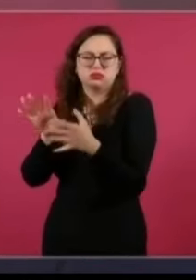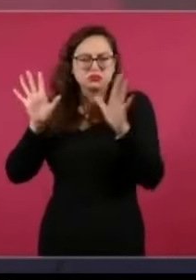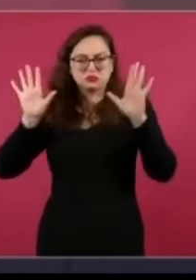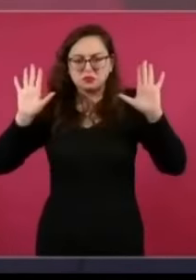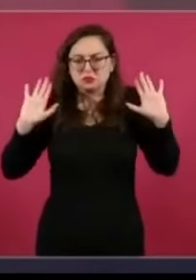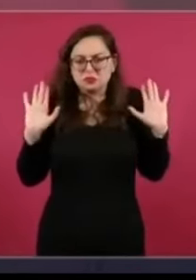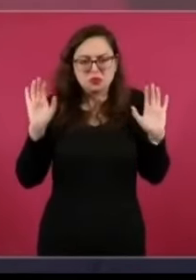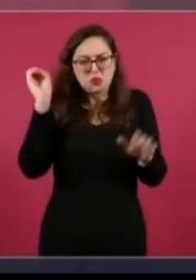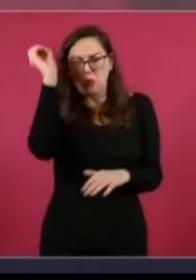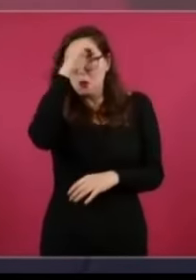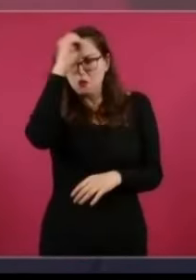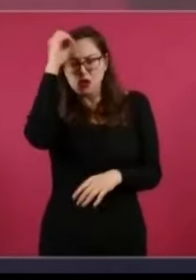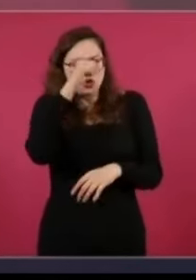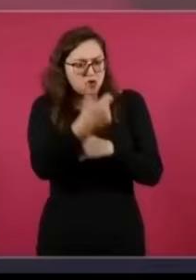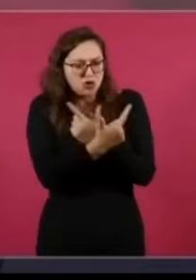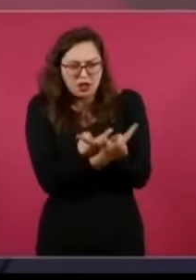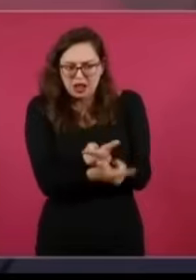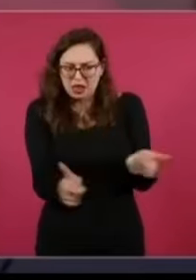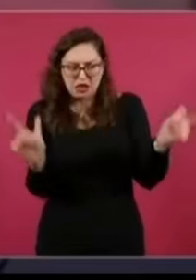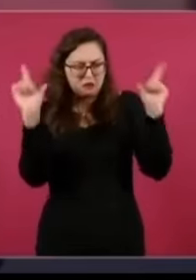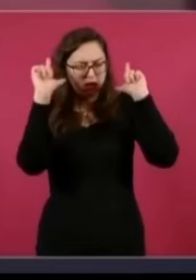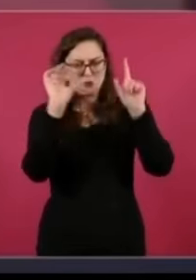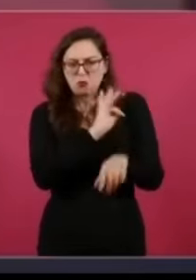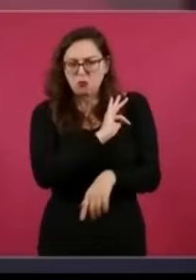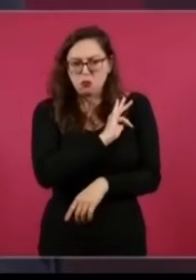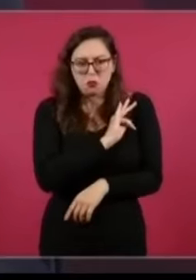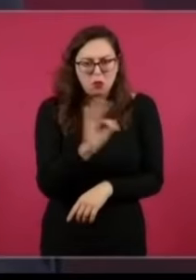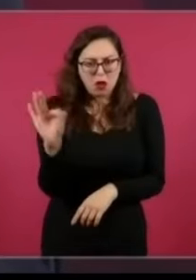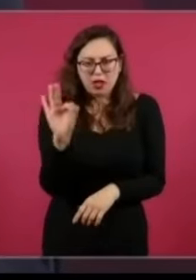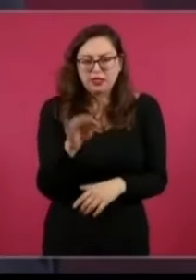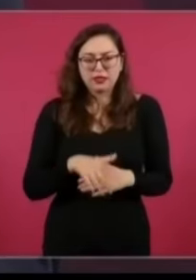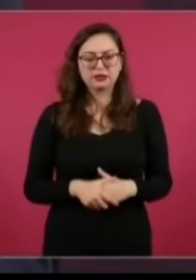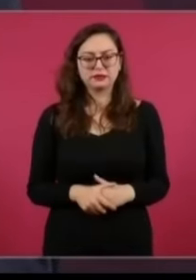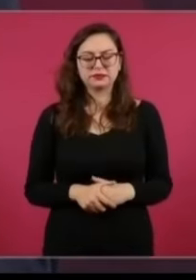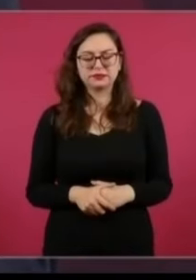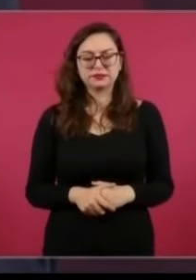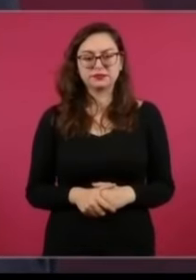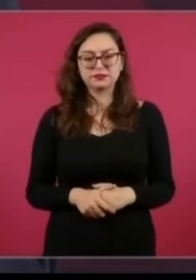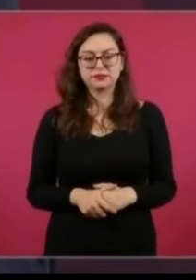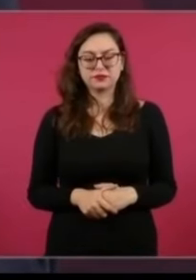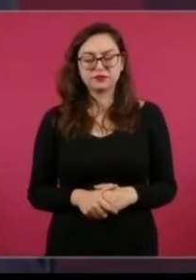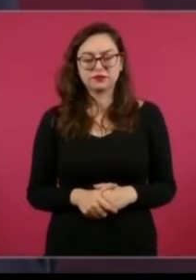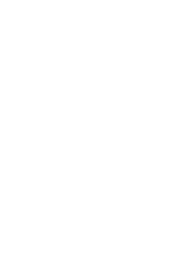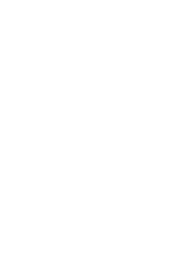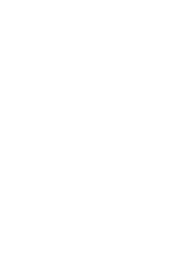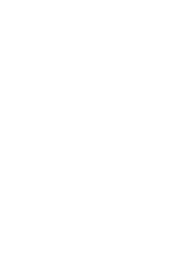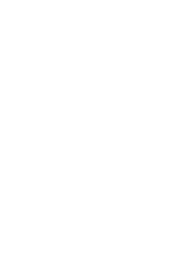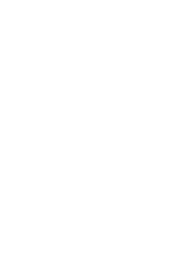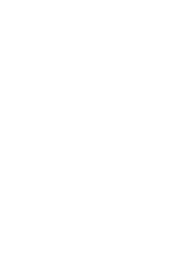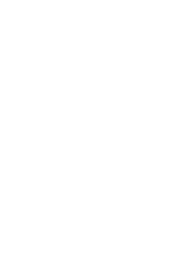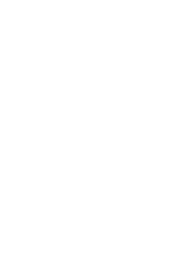pronto. Que estés muy bien. La doctora María Amparo Cazar, presidenta de Mexicanos contra la corrupción y la impunidad.